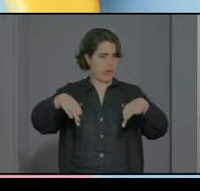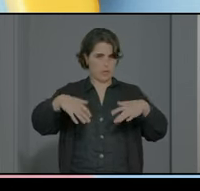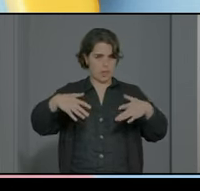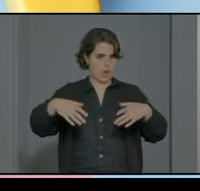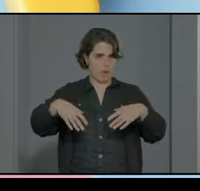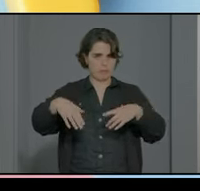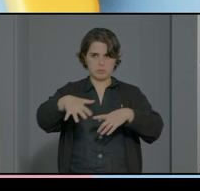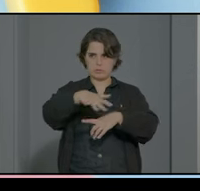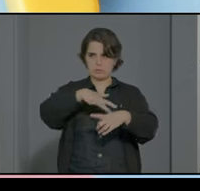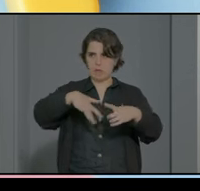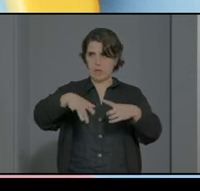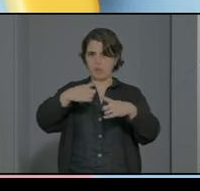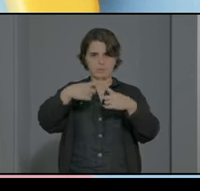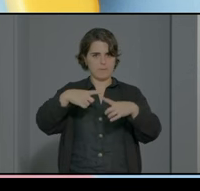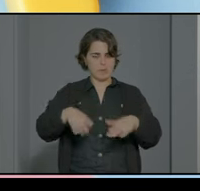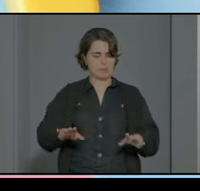espacios